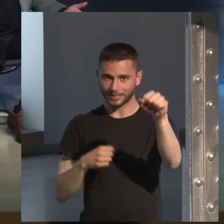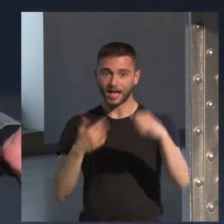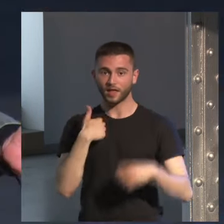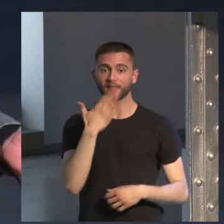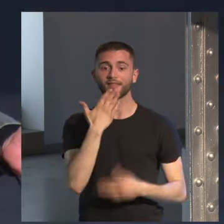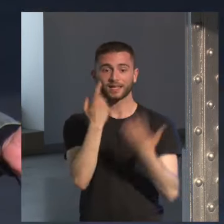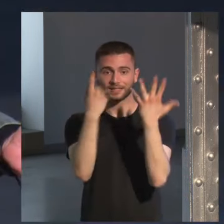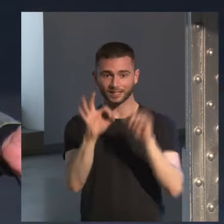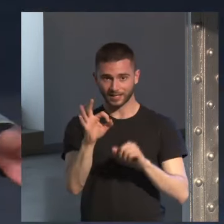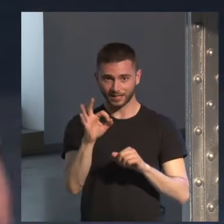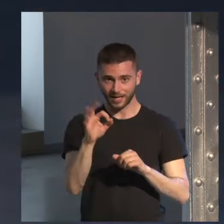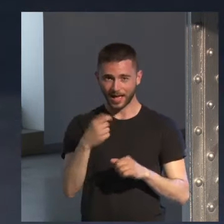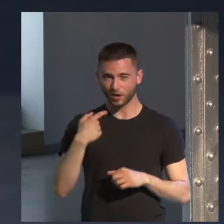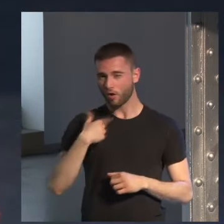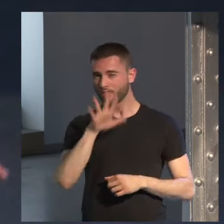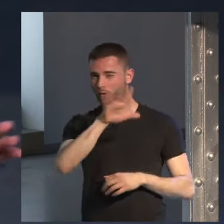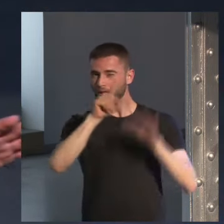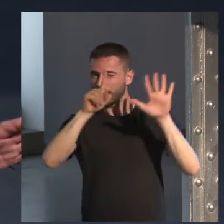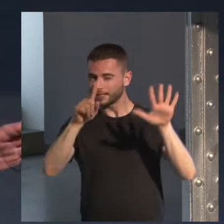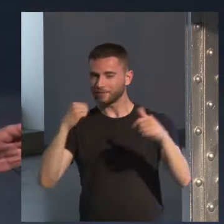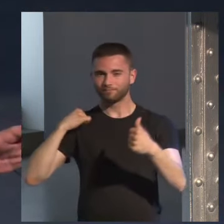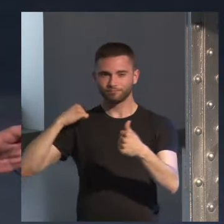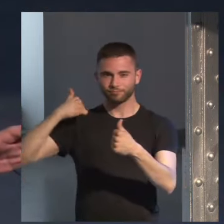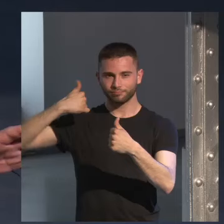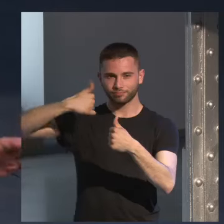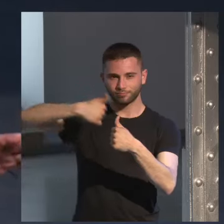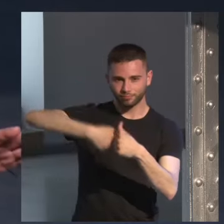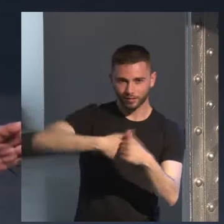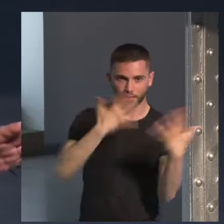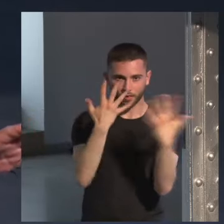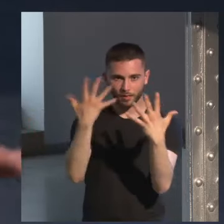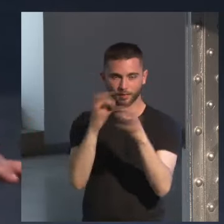que tengo 56 y no me han lavado el cerebro